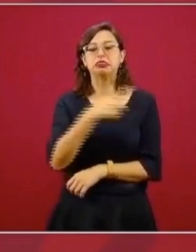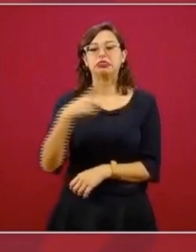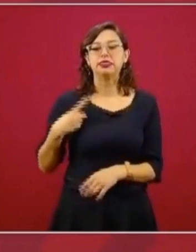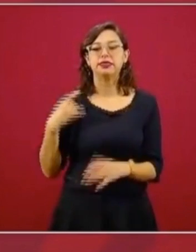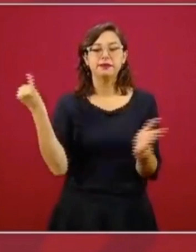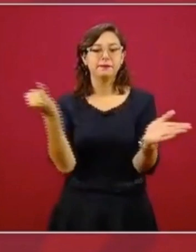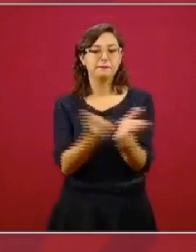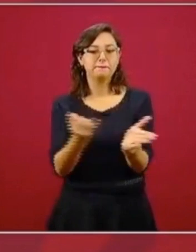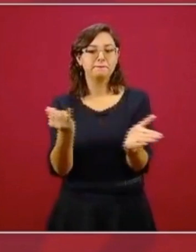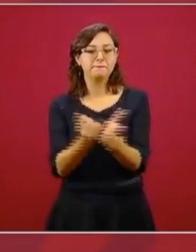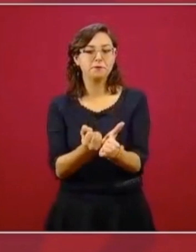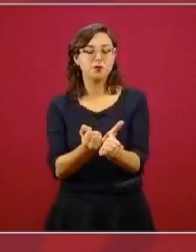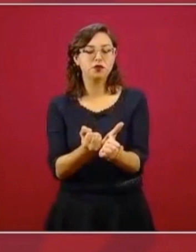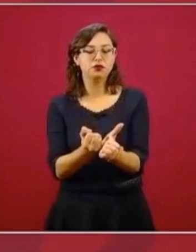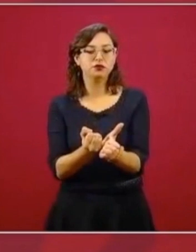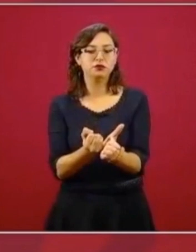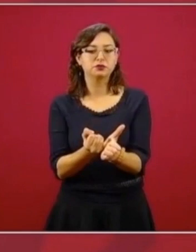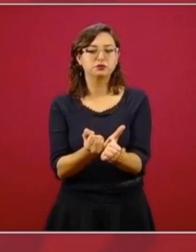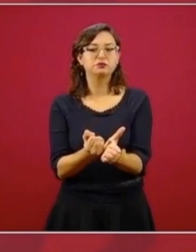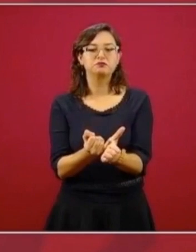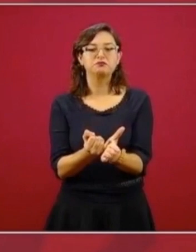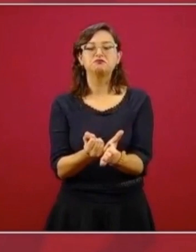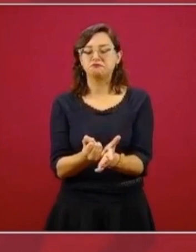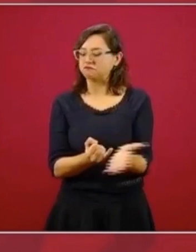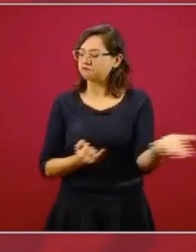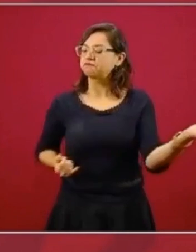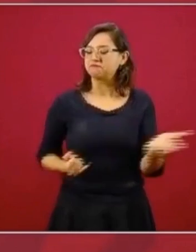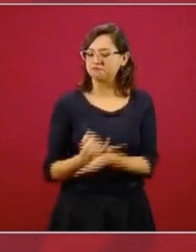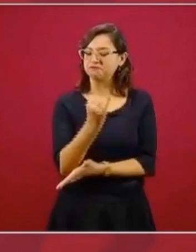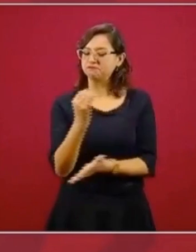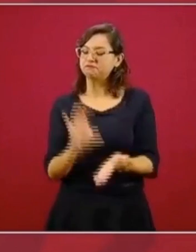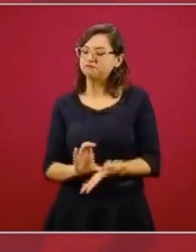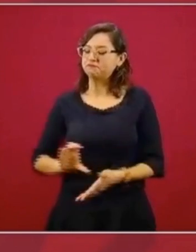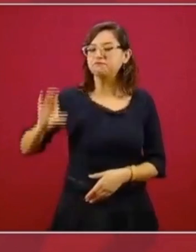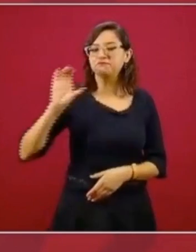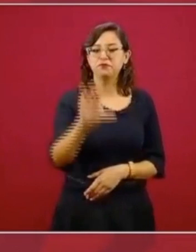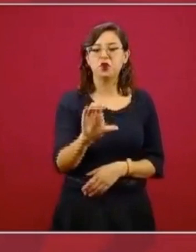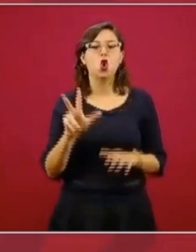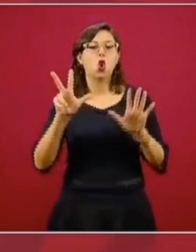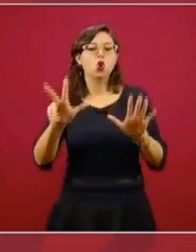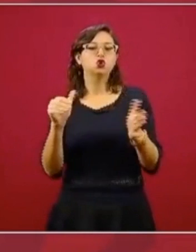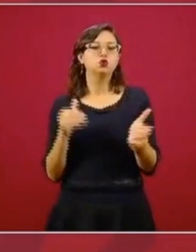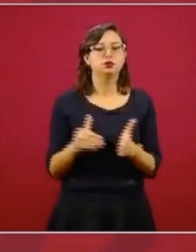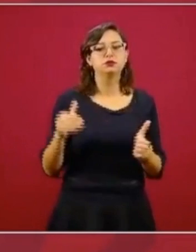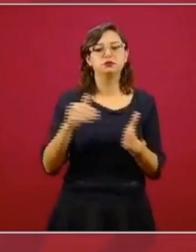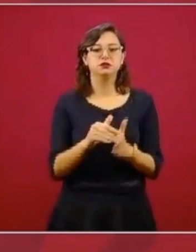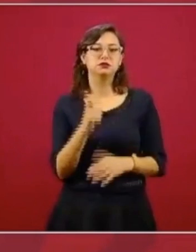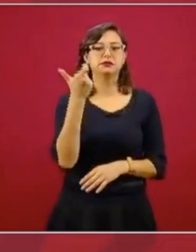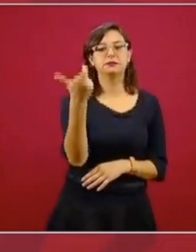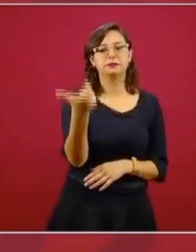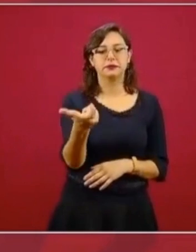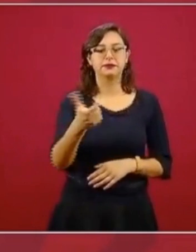a la Hacienda Pública de ocho mil millones de pesos.